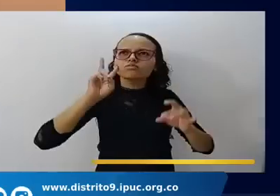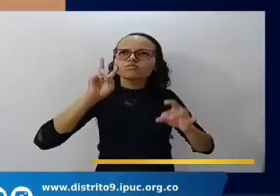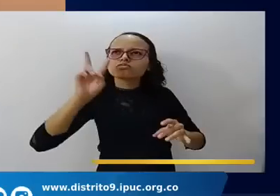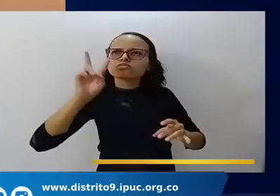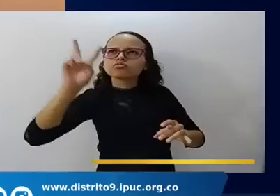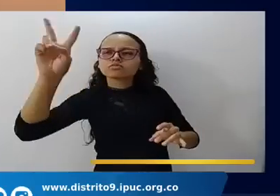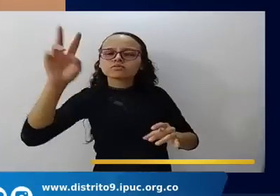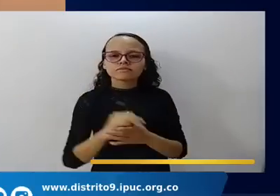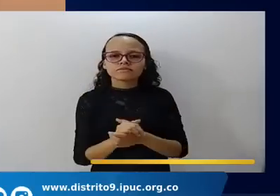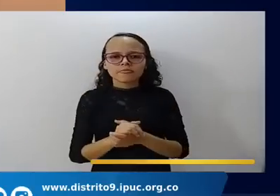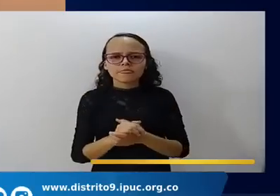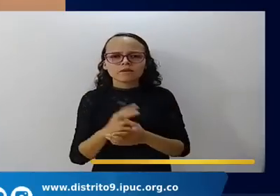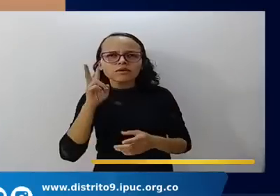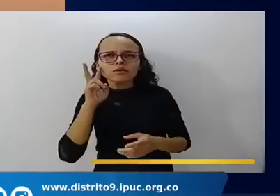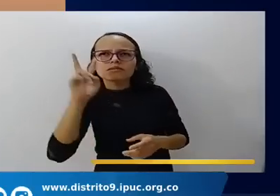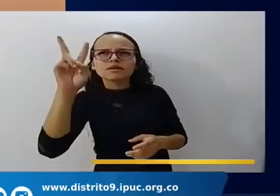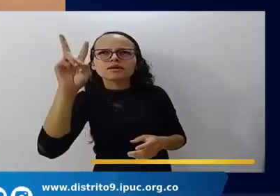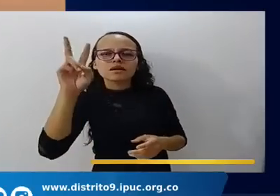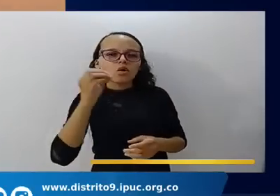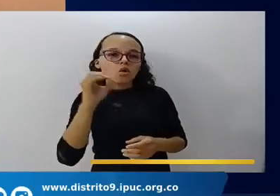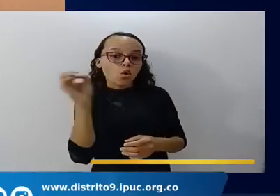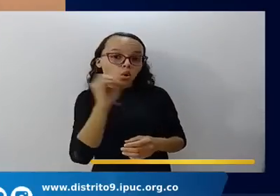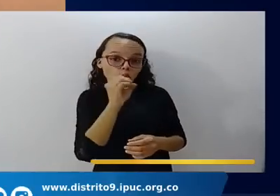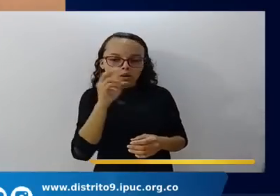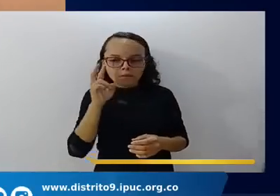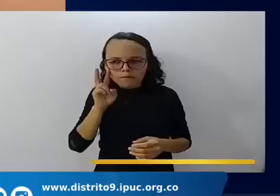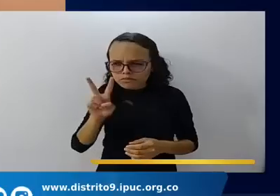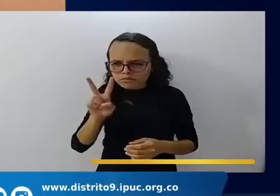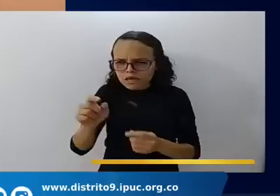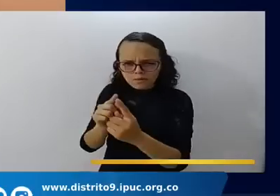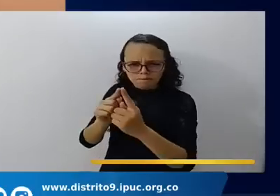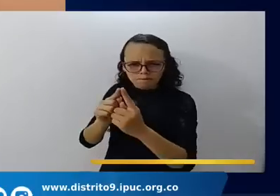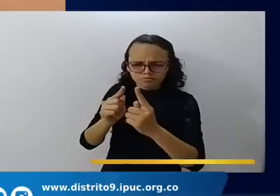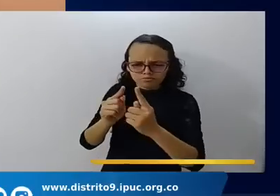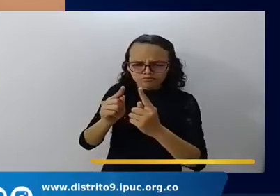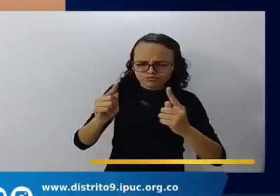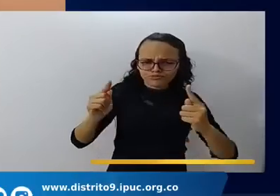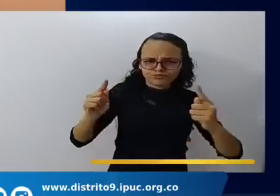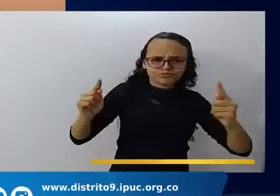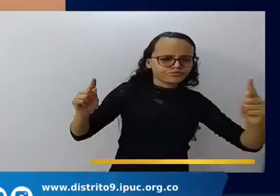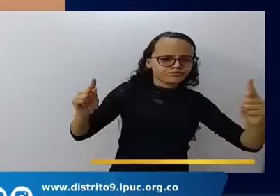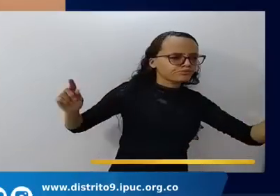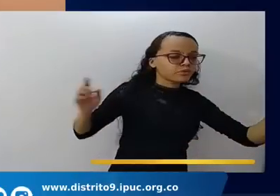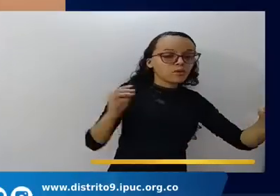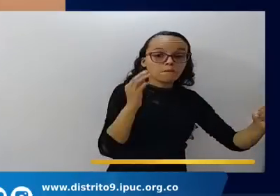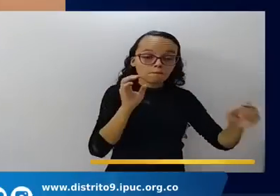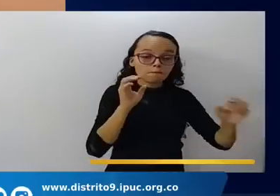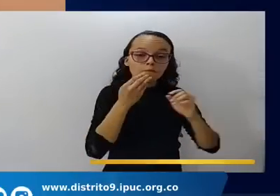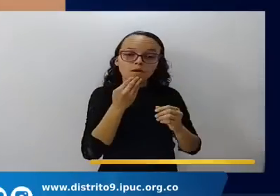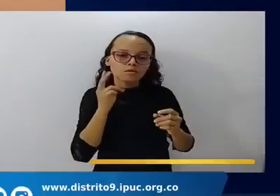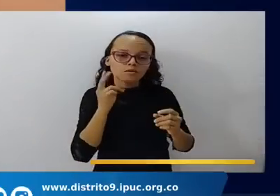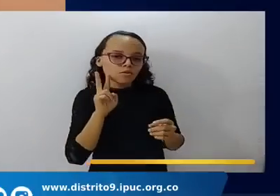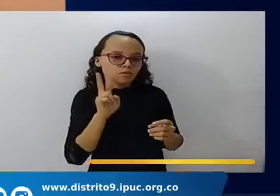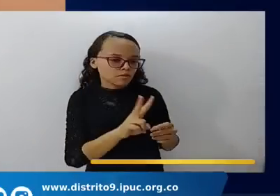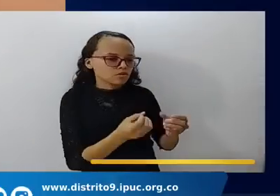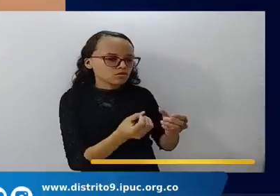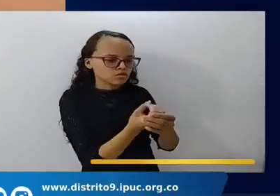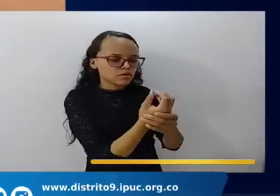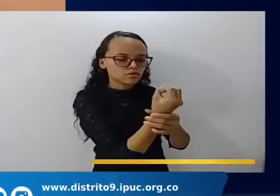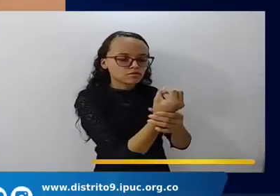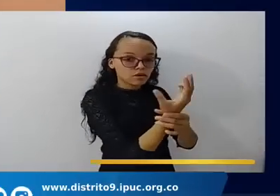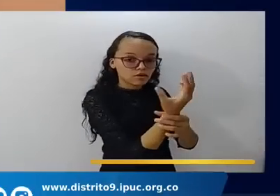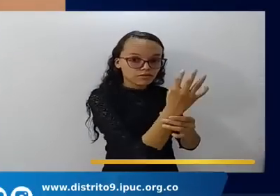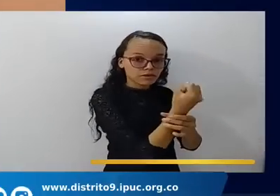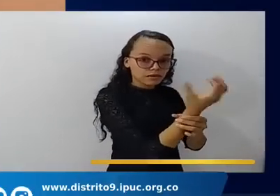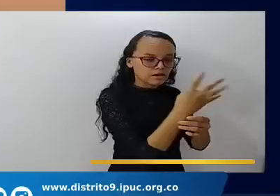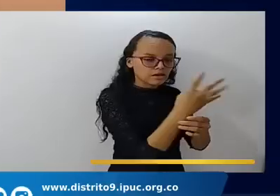Se puede ver la luz de una vela a 16.500 kilómetros de distancia. Ha